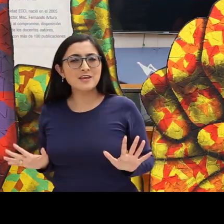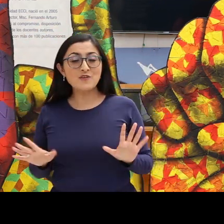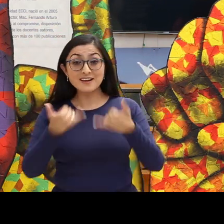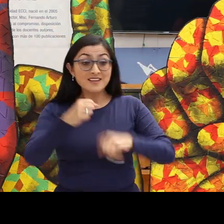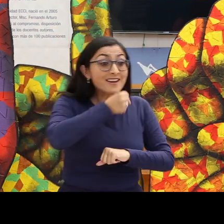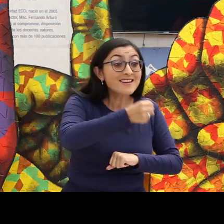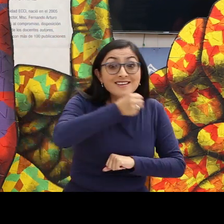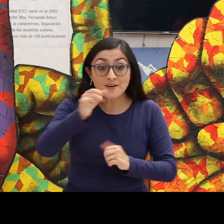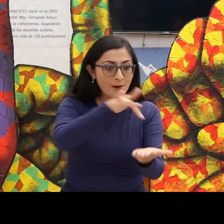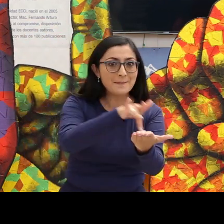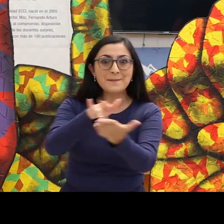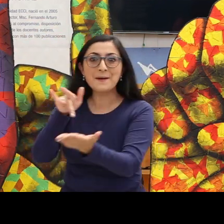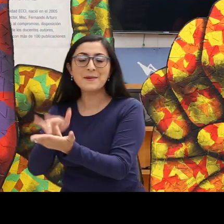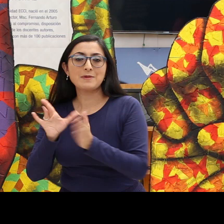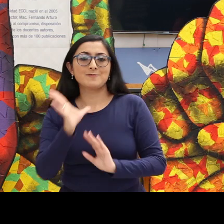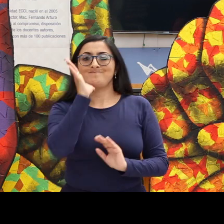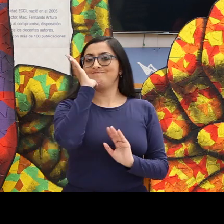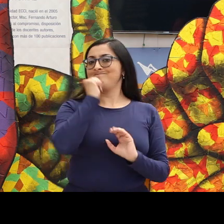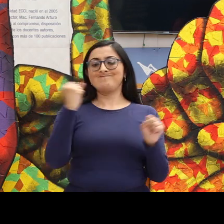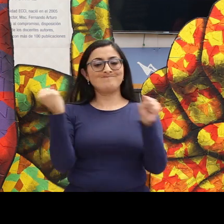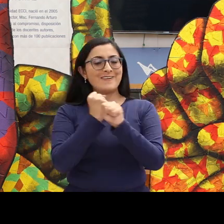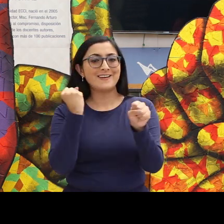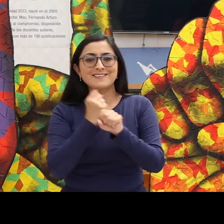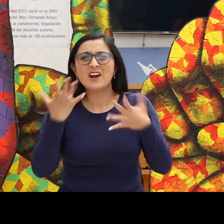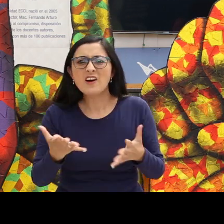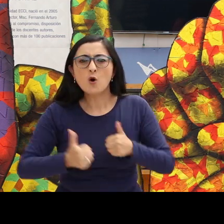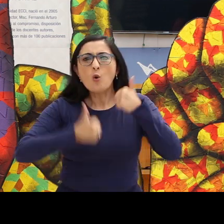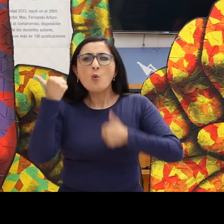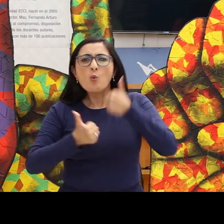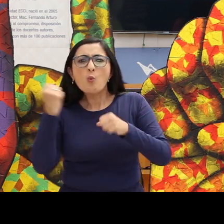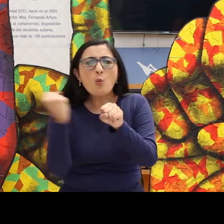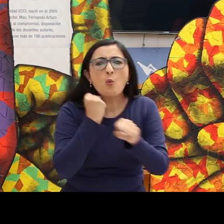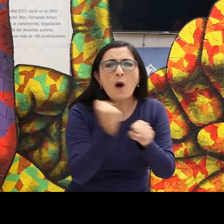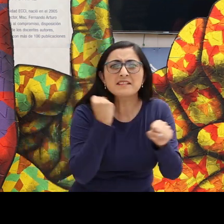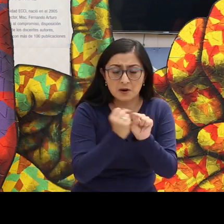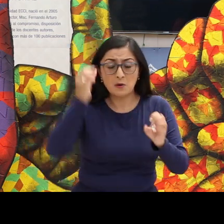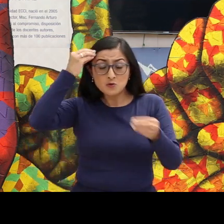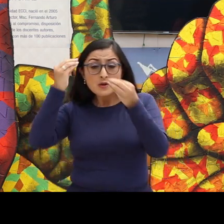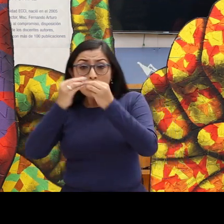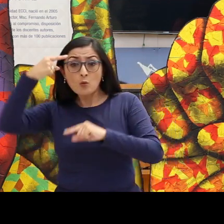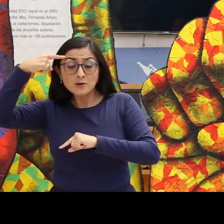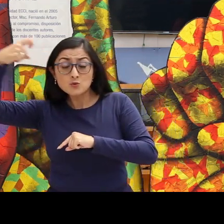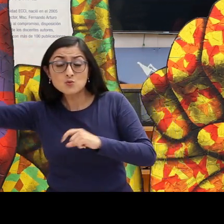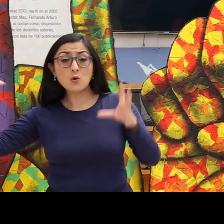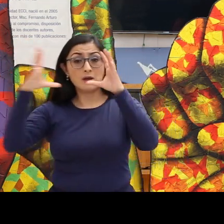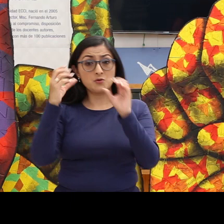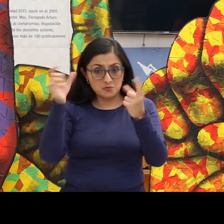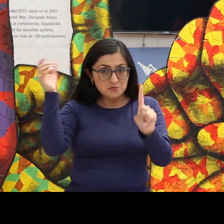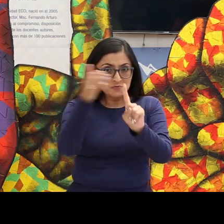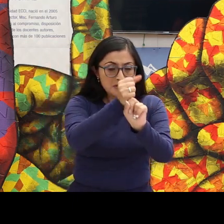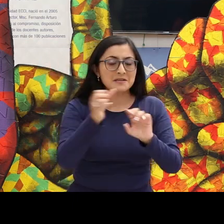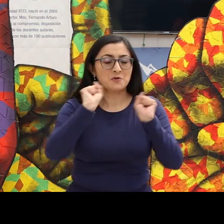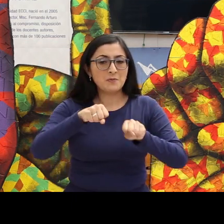a varias entrevistas de trabajo, pero desafortunadamente le dicen eso, de que él tiene muchas ilusiones y quiere mucho, siendo que